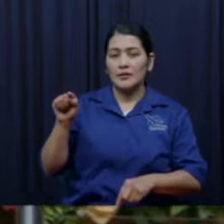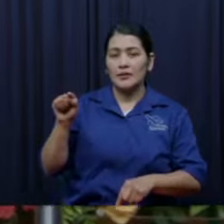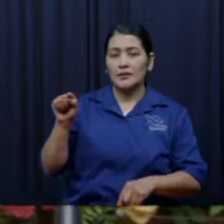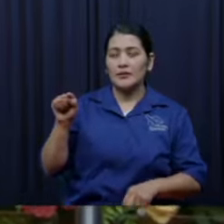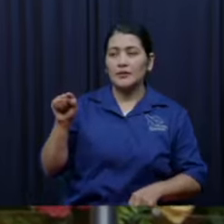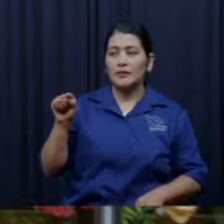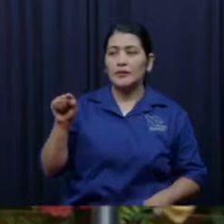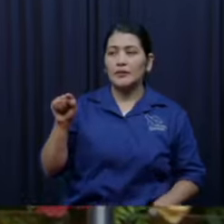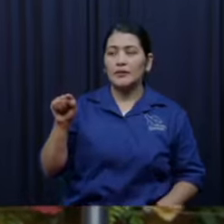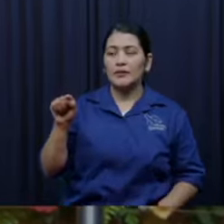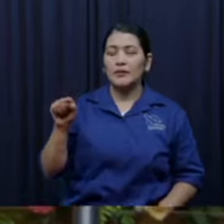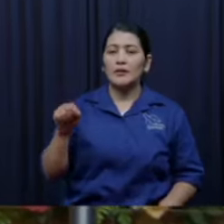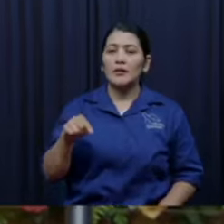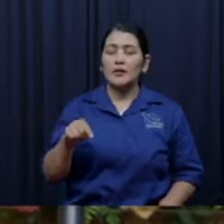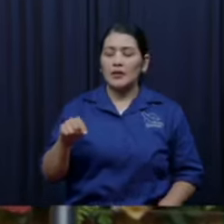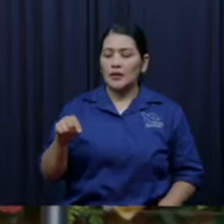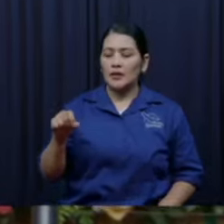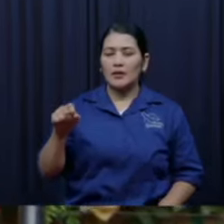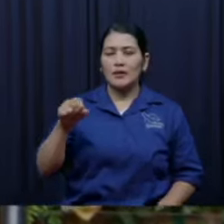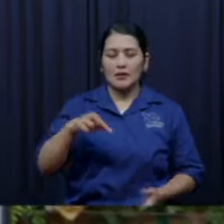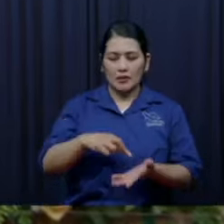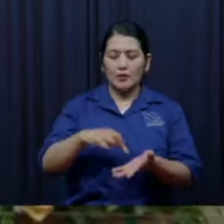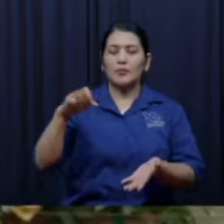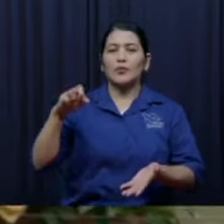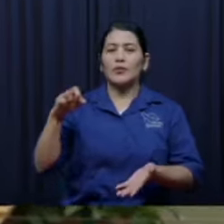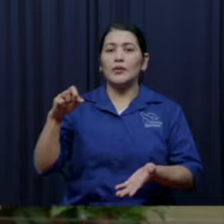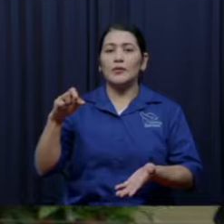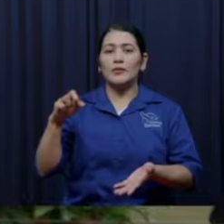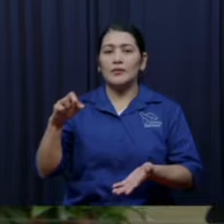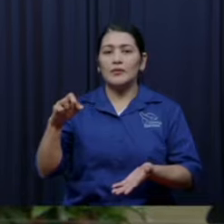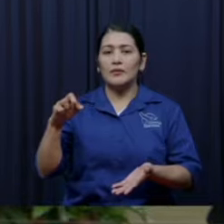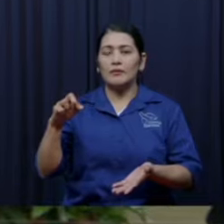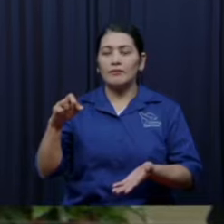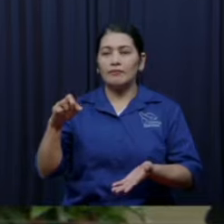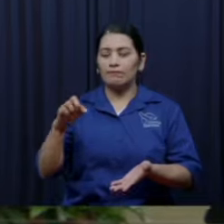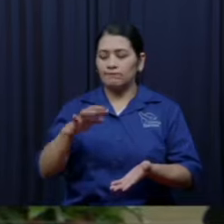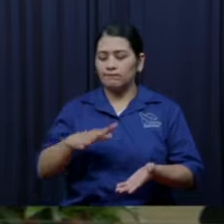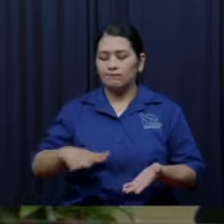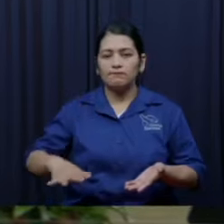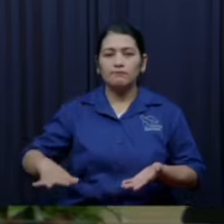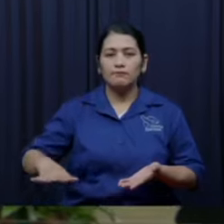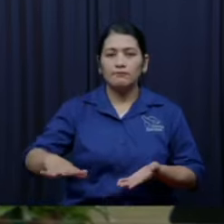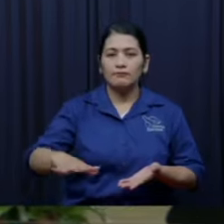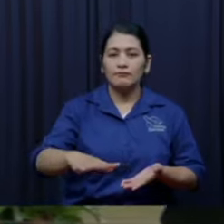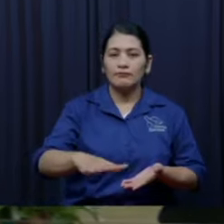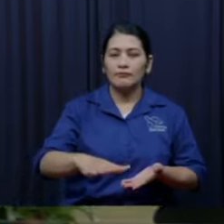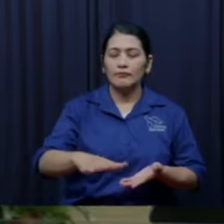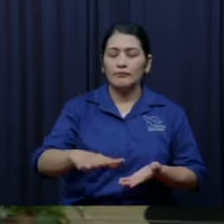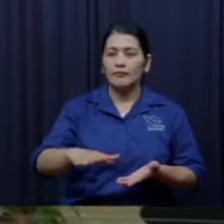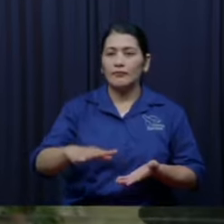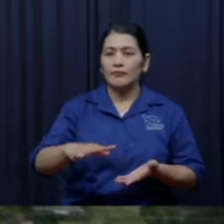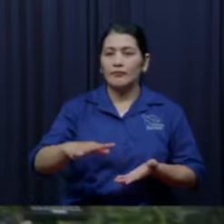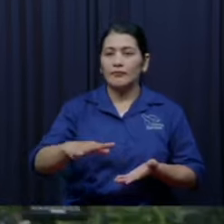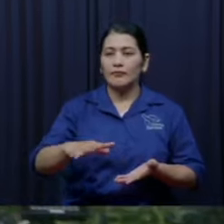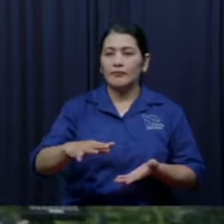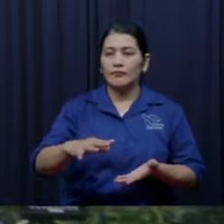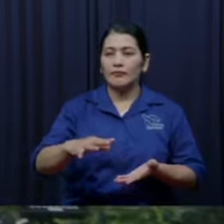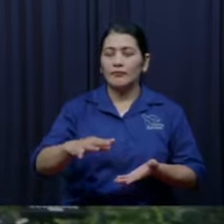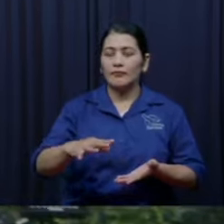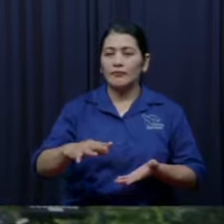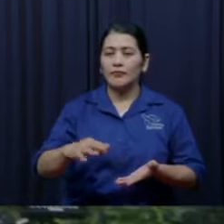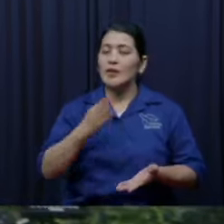Cuando los israelitas entraron, tuvieron que haber entrado por aquí, por mi derecha, mi mano derecha, lo que estoy señalando.